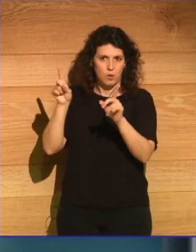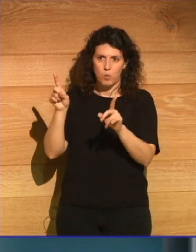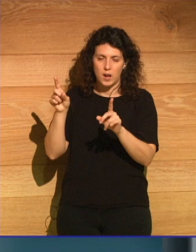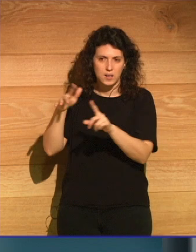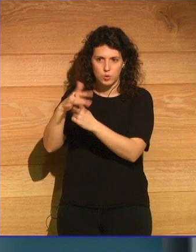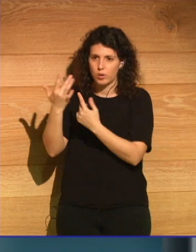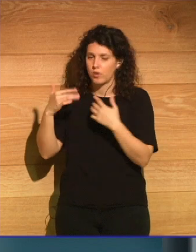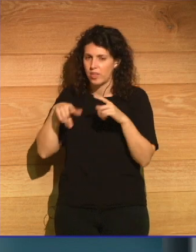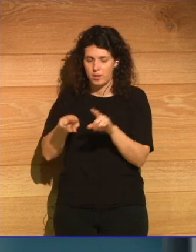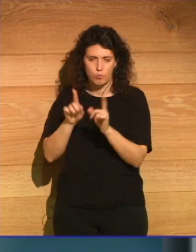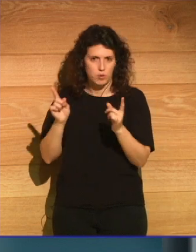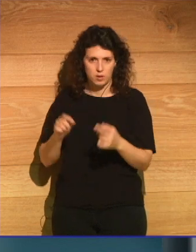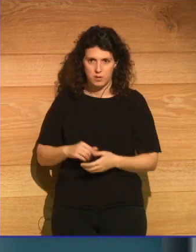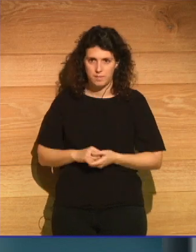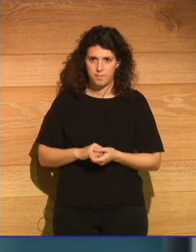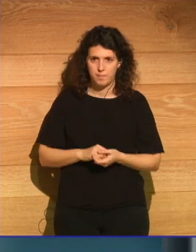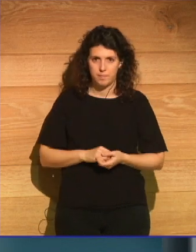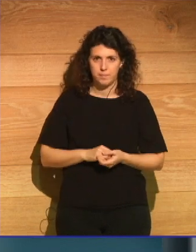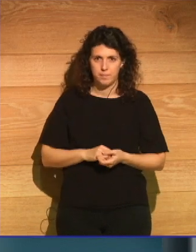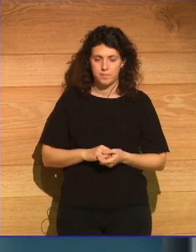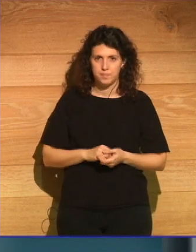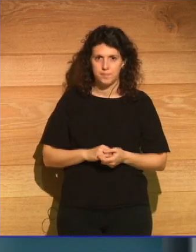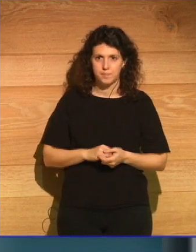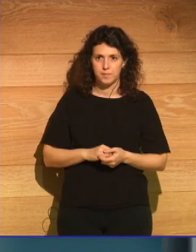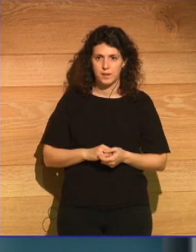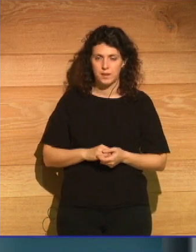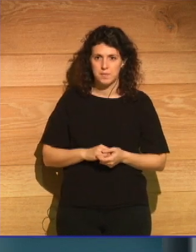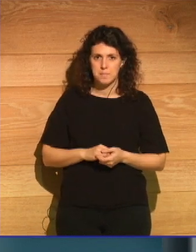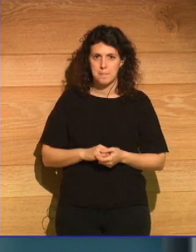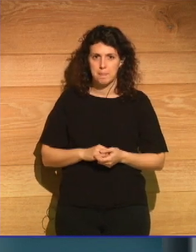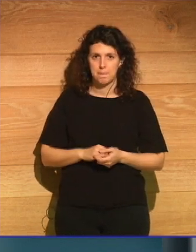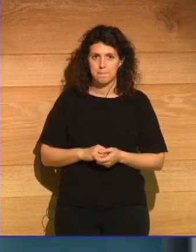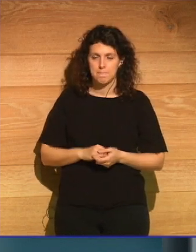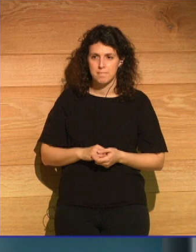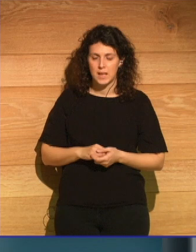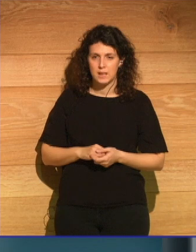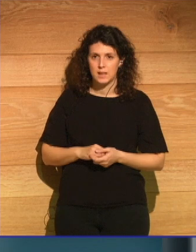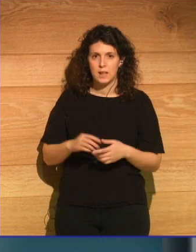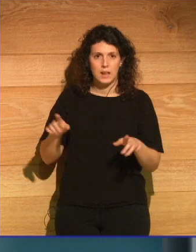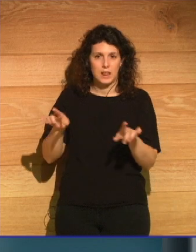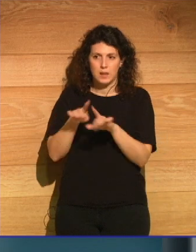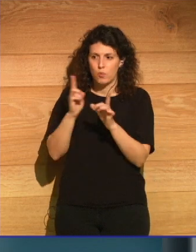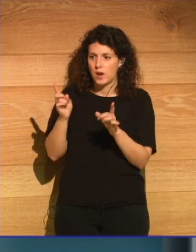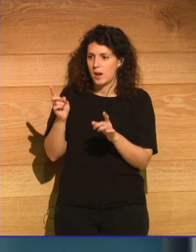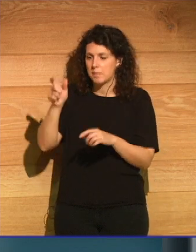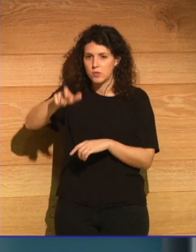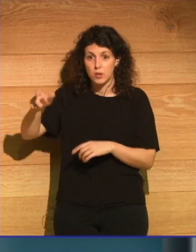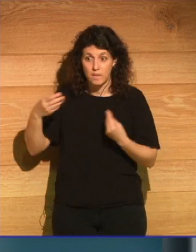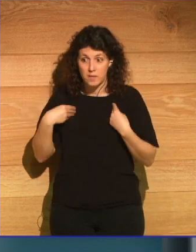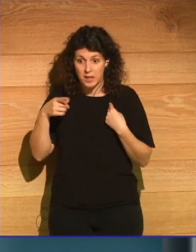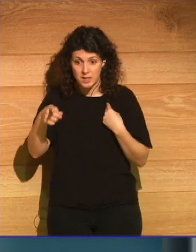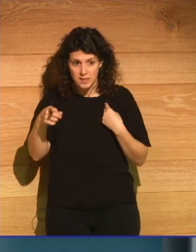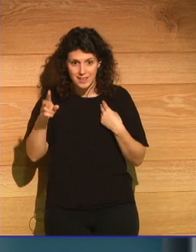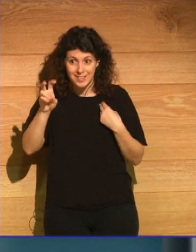sin tener en cuenta lo que los habitantes pensaban sobre el tema. Entonces,